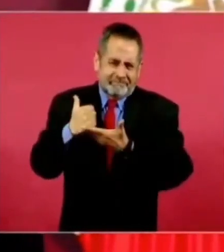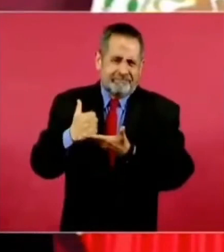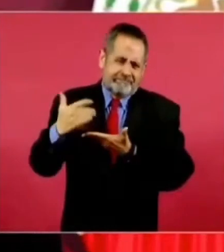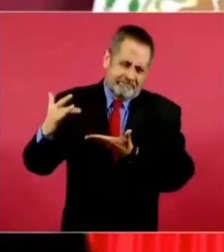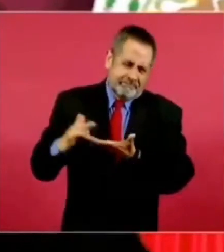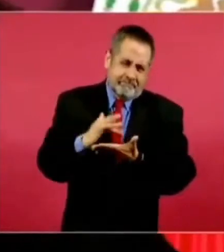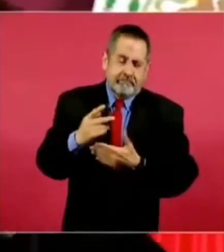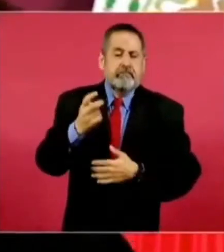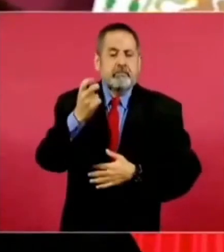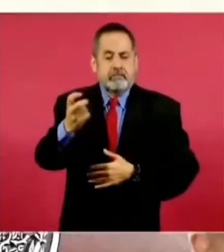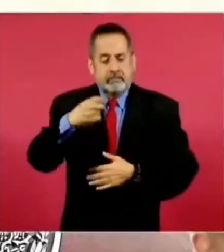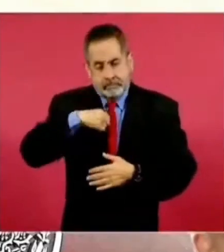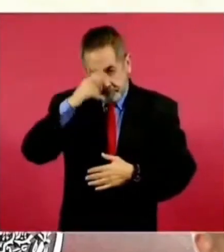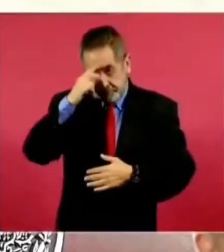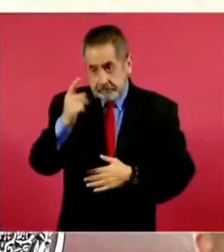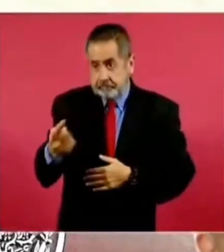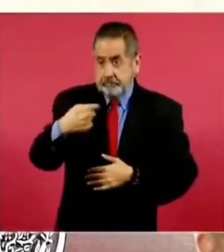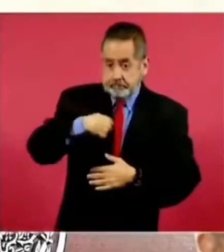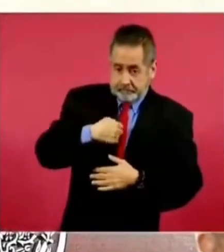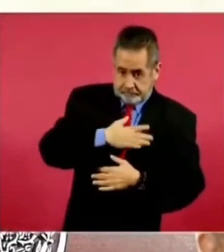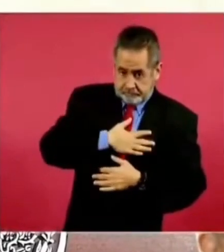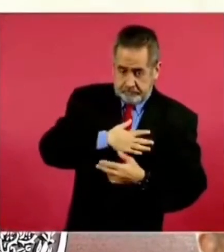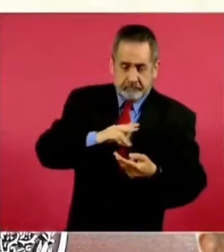por eso digo que amor con amor se paga